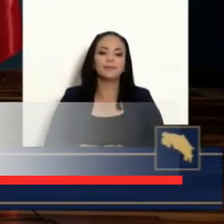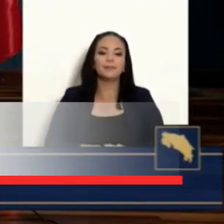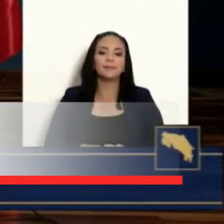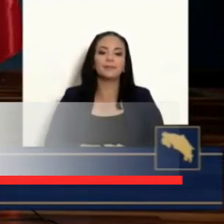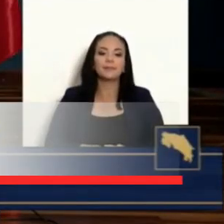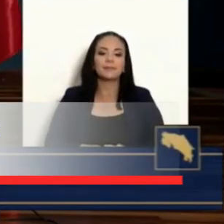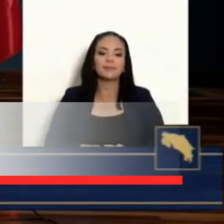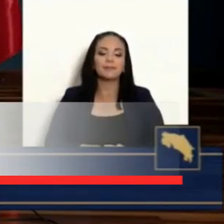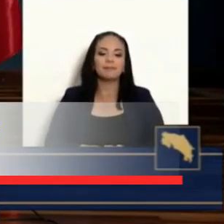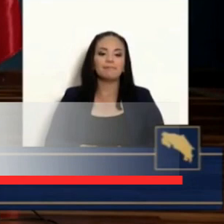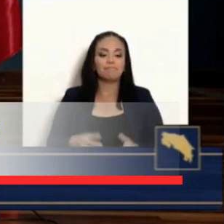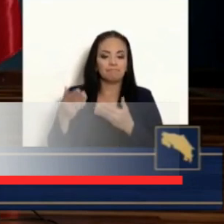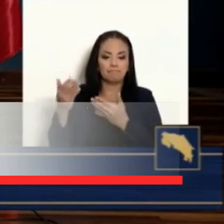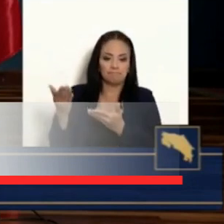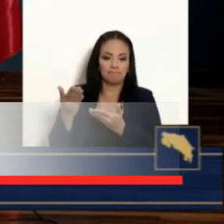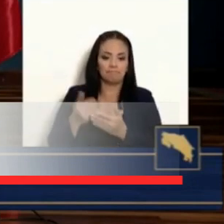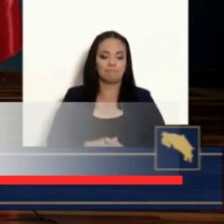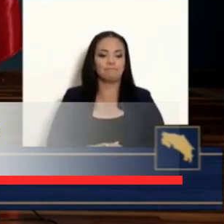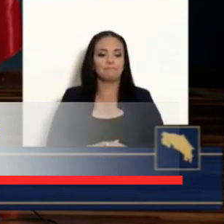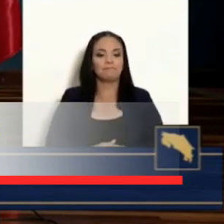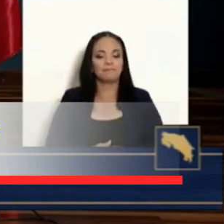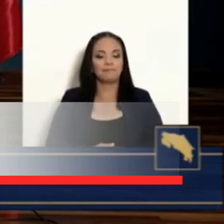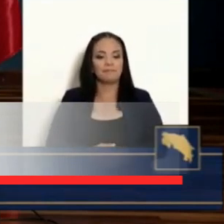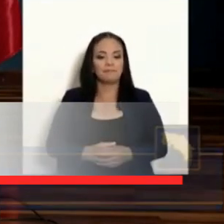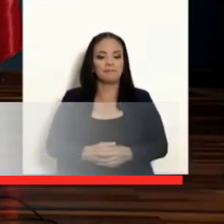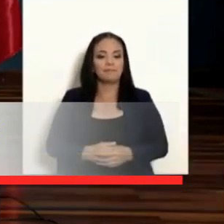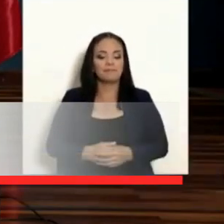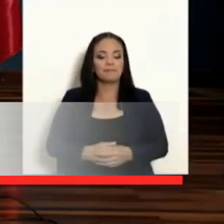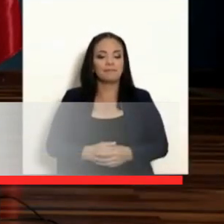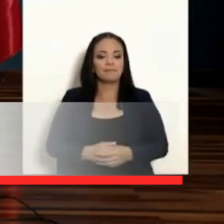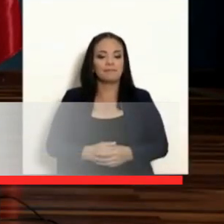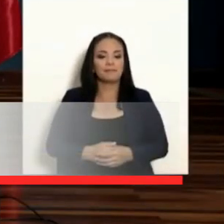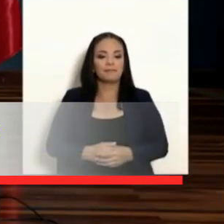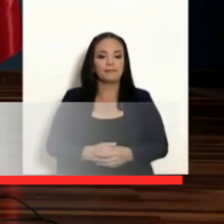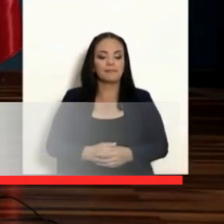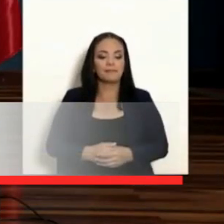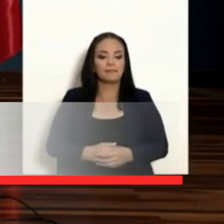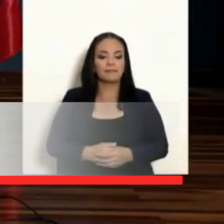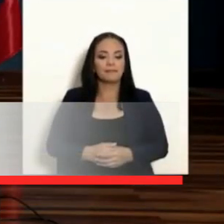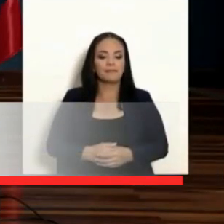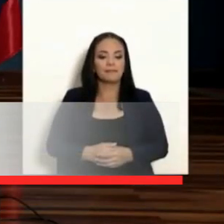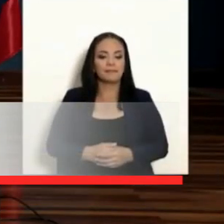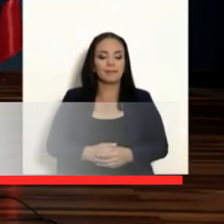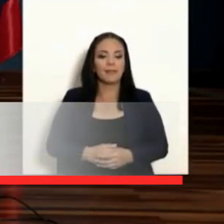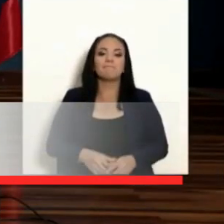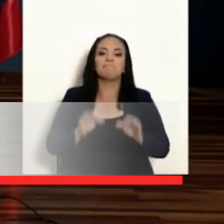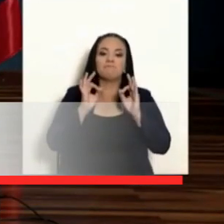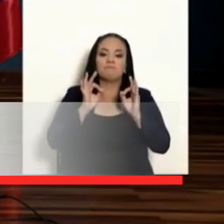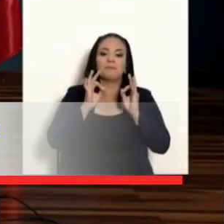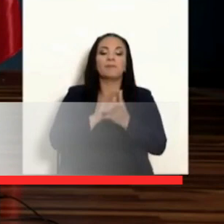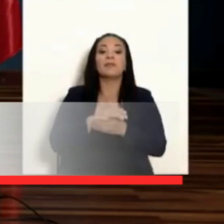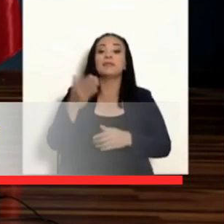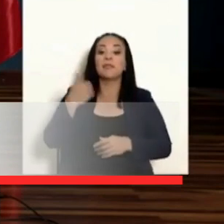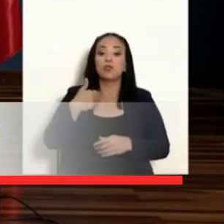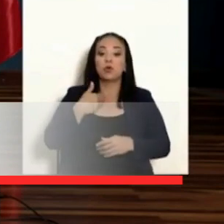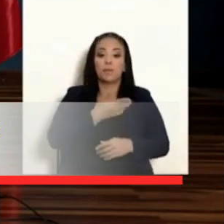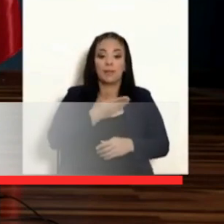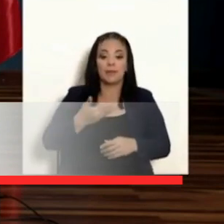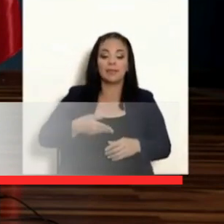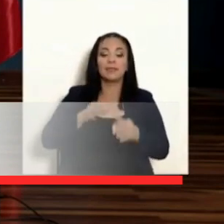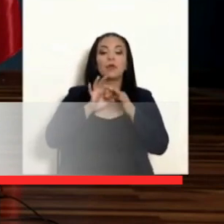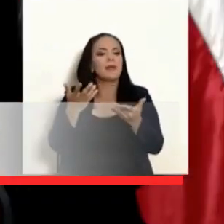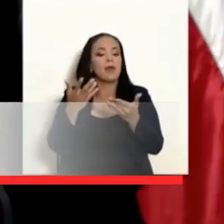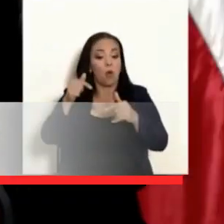El ministro de Seguridad, Mario Zamora, destacó este miércoles que el país sigue con la operación Costa Rica Segura